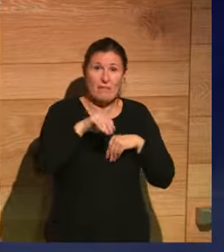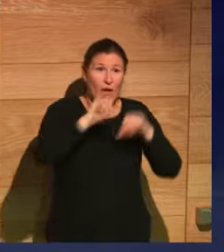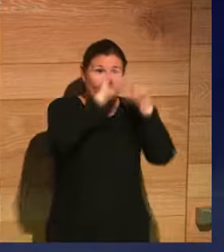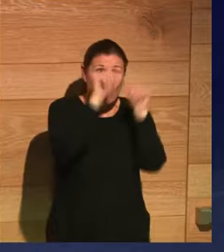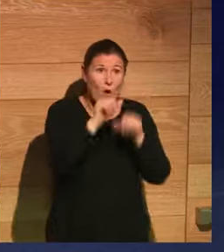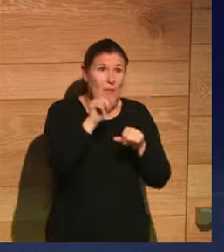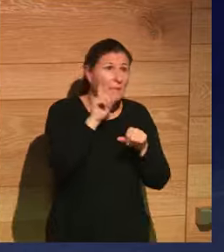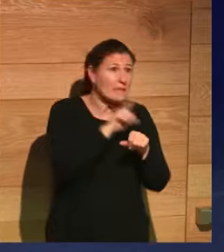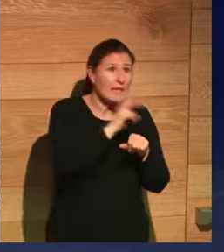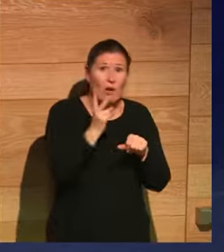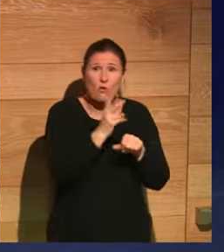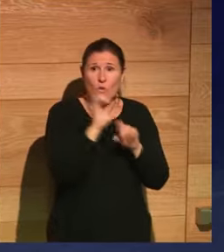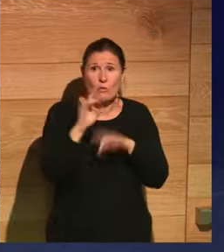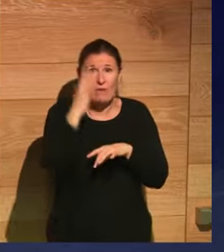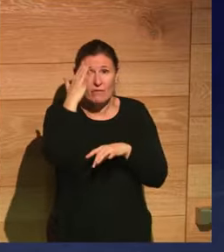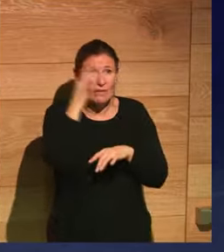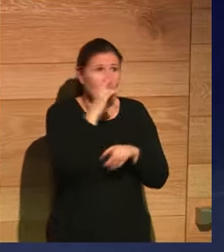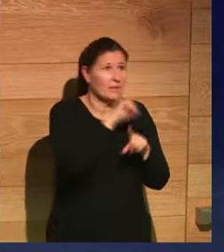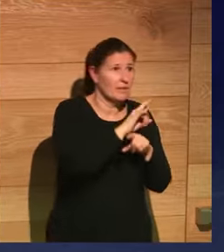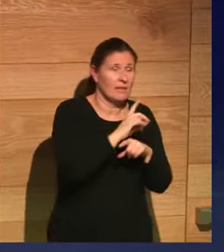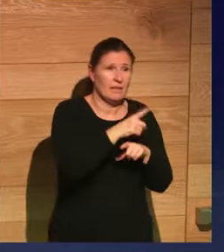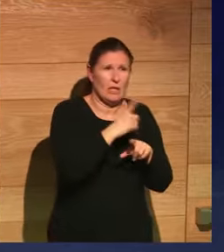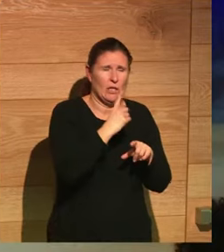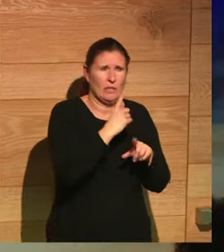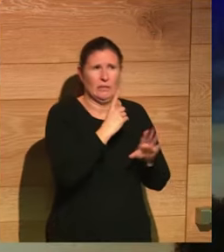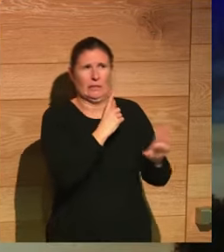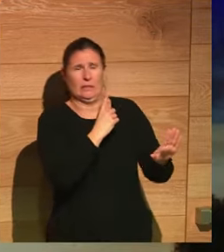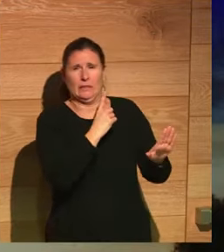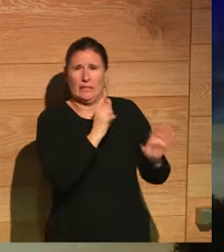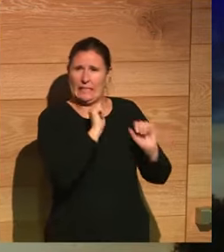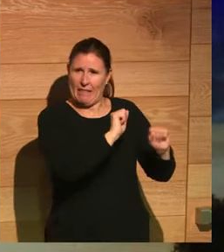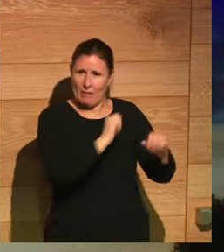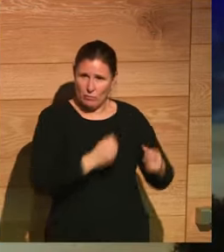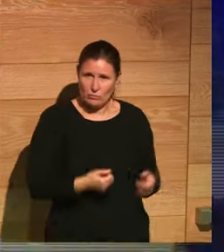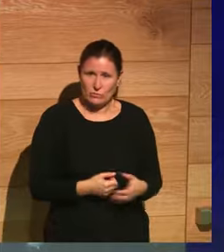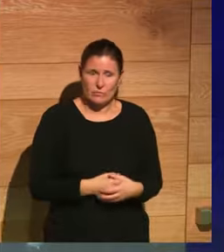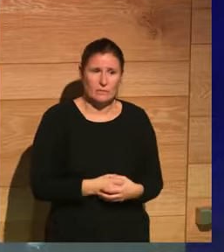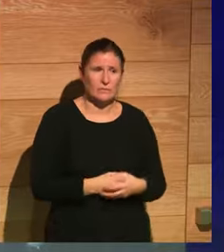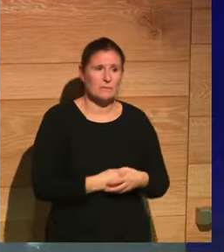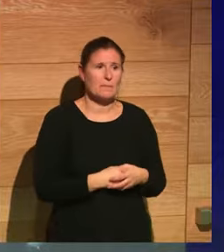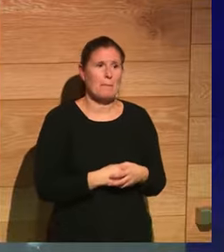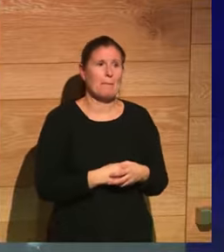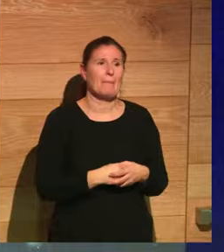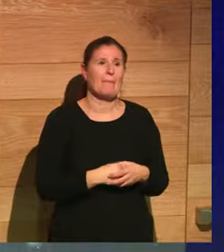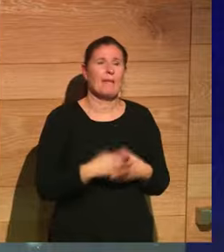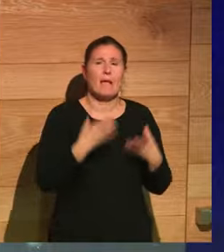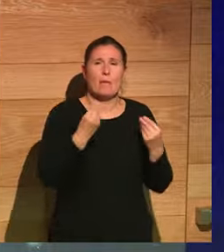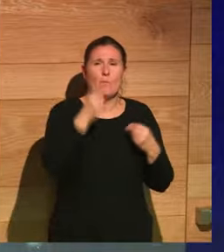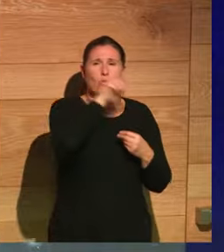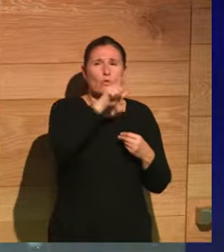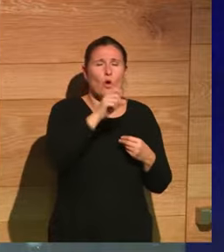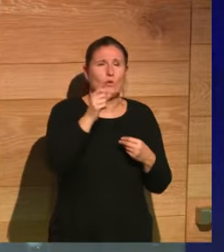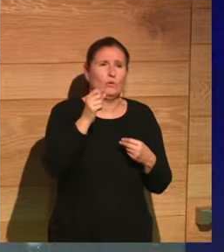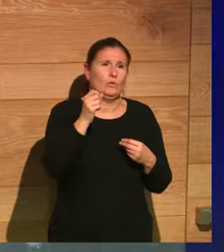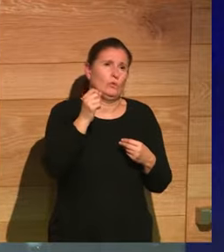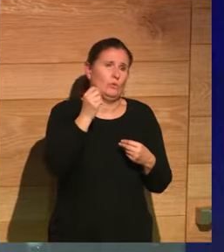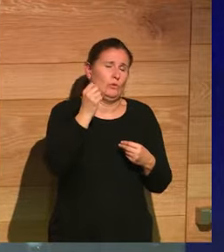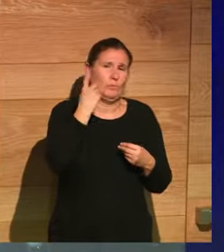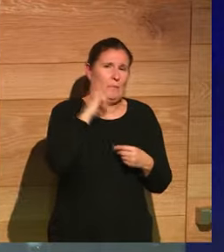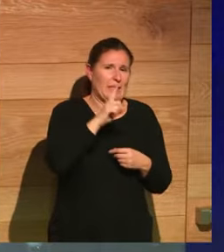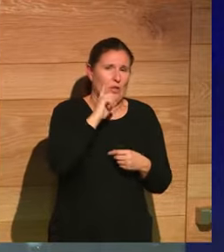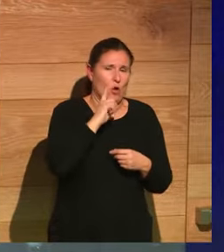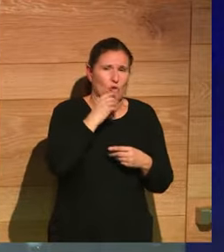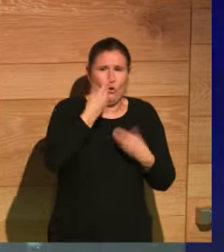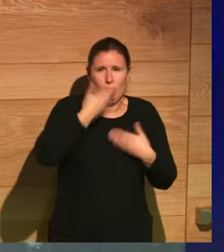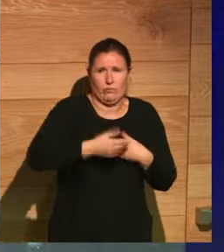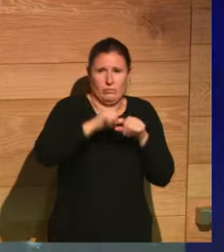el mismo, que el de la mentira que tanto nos repugna. Pero tenemos ahí una serie de grandes mentirosos de la historia que tenían